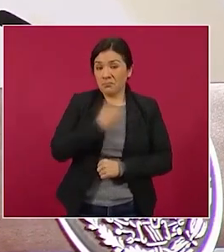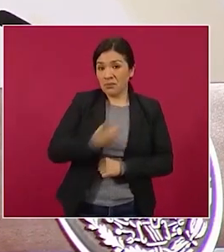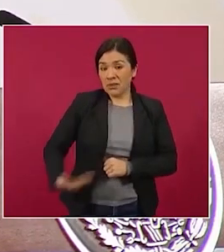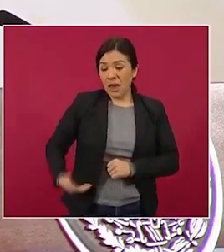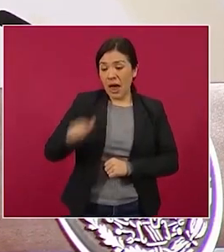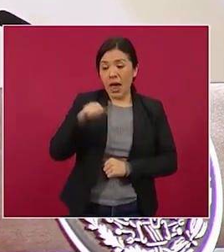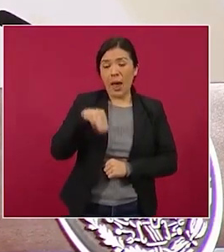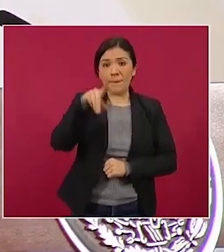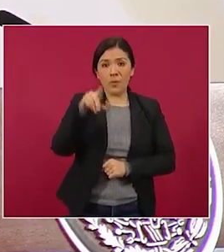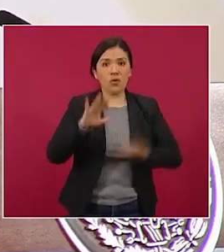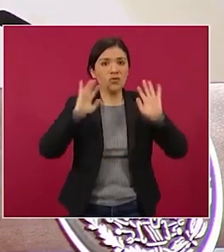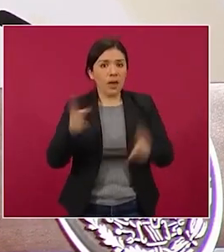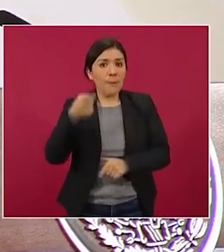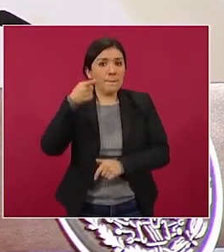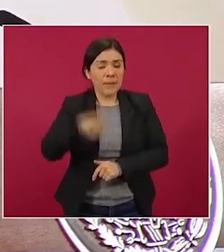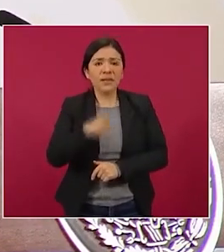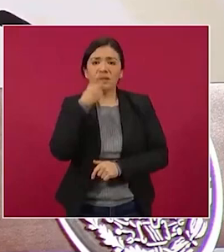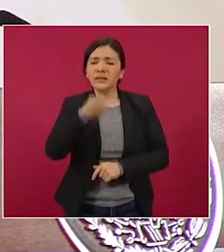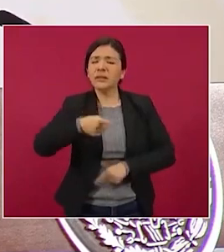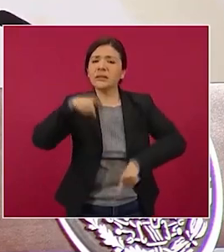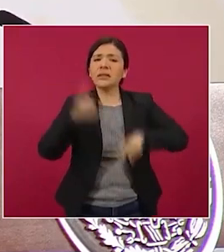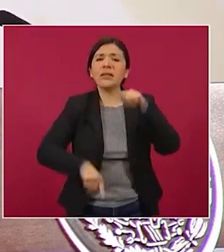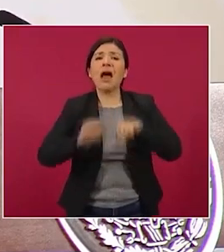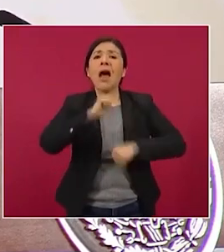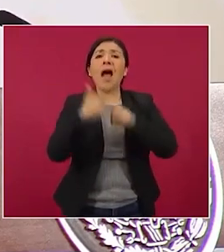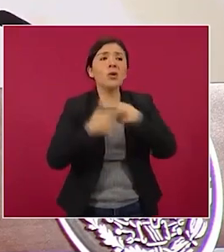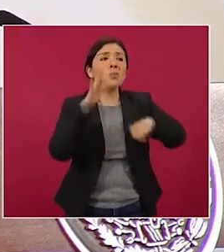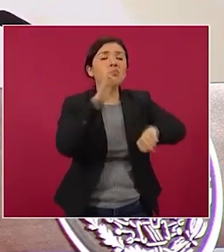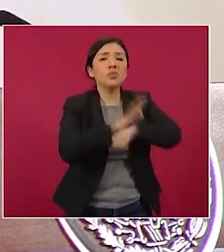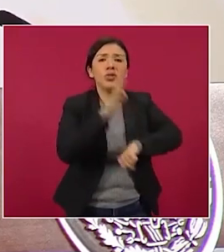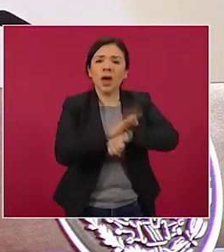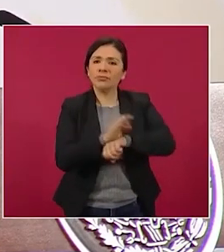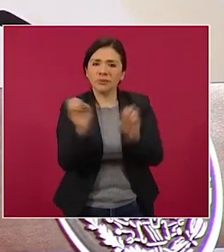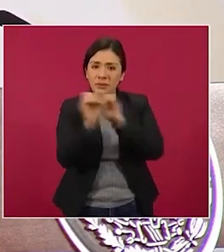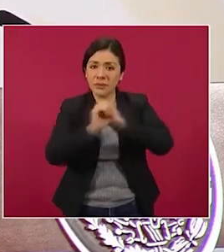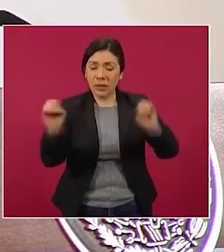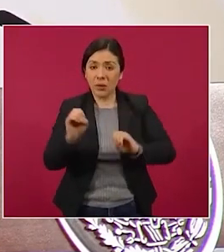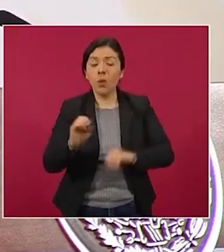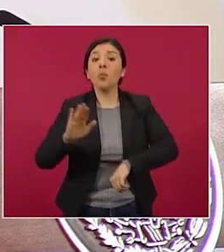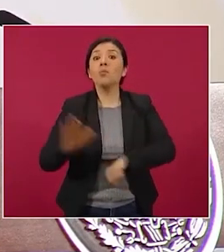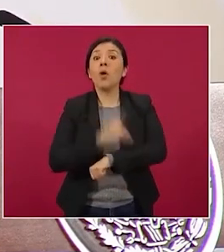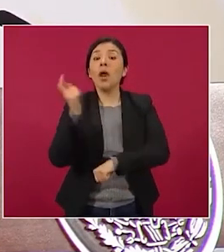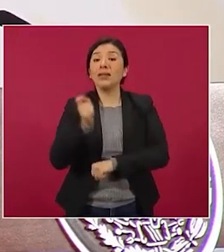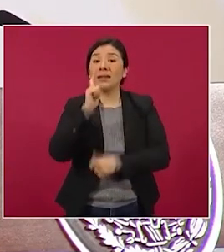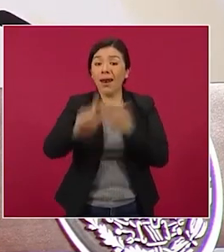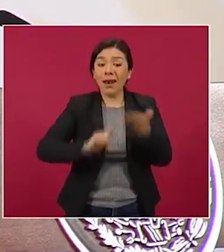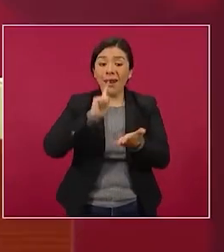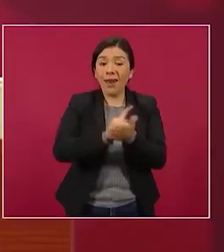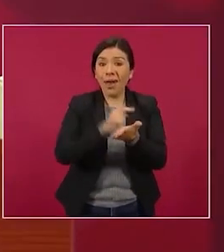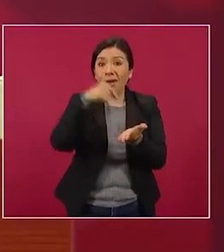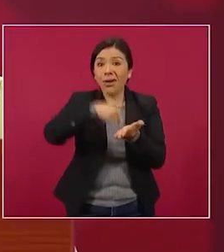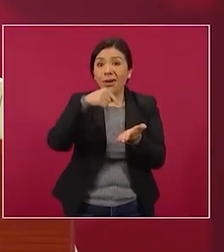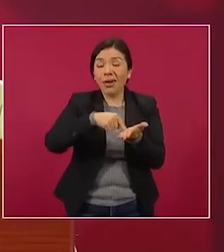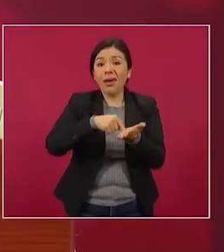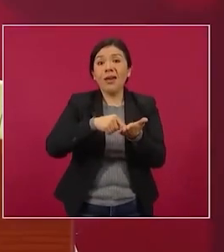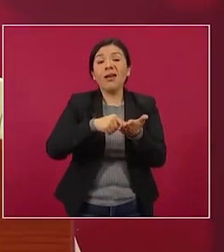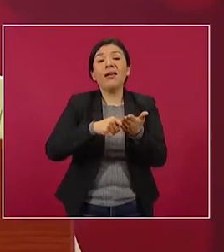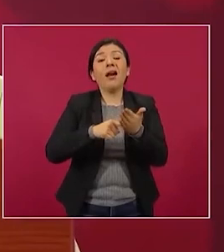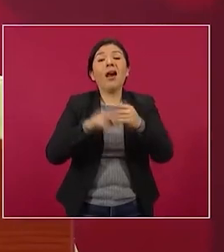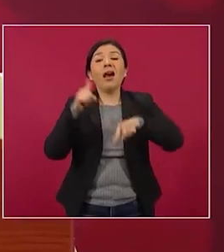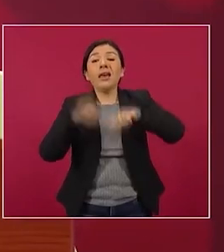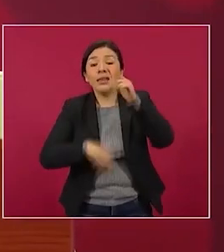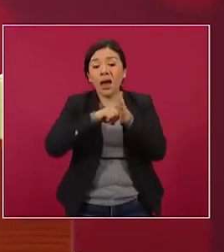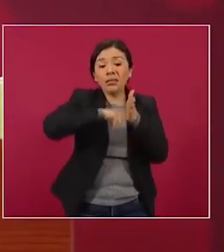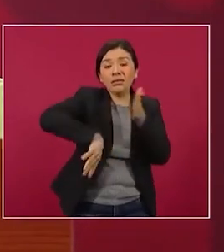Manuel López Obrador de cero impunidad, porque al margen de la ley nada, por encima de la ley nadie.